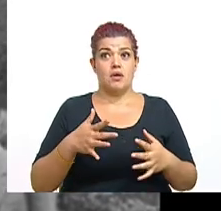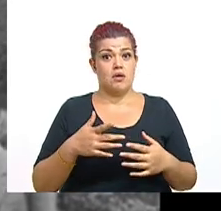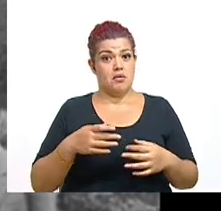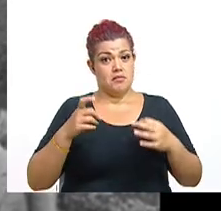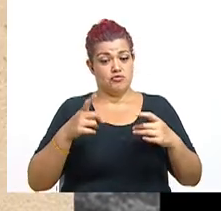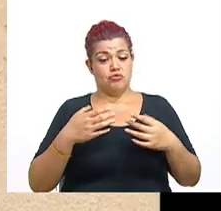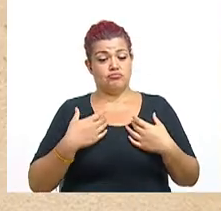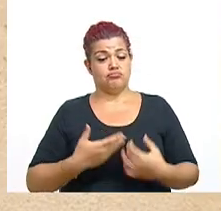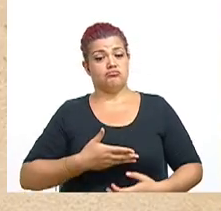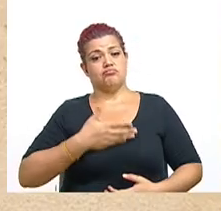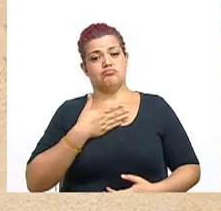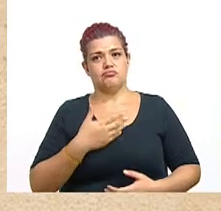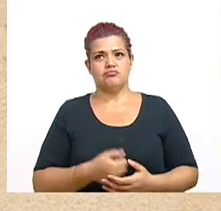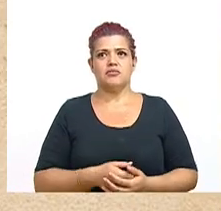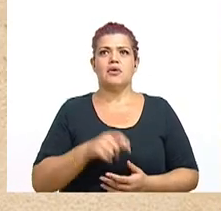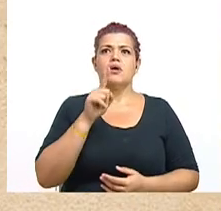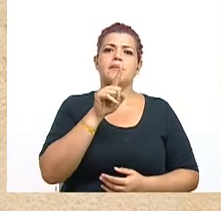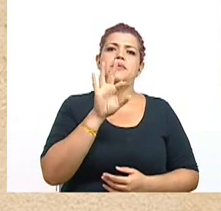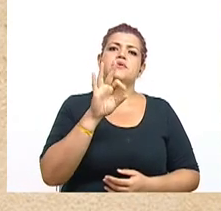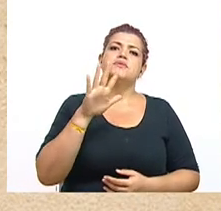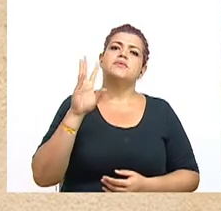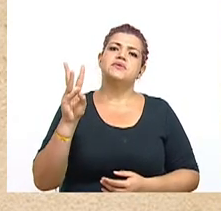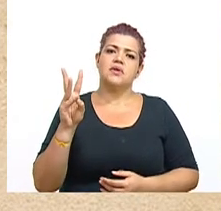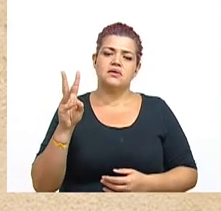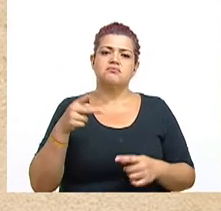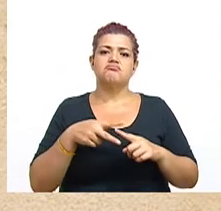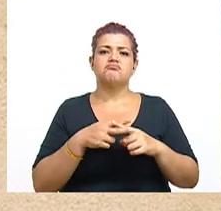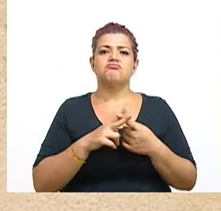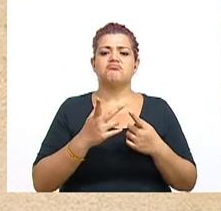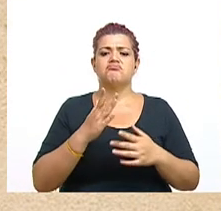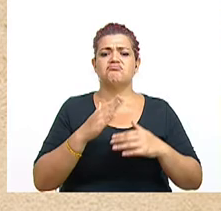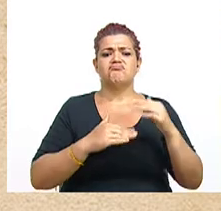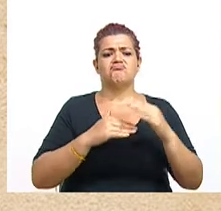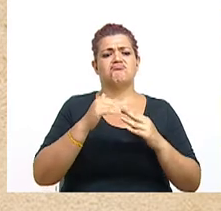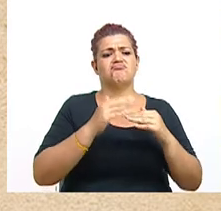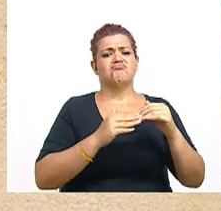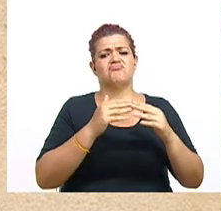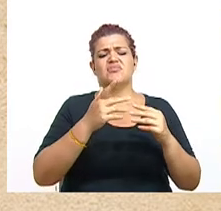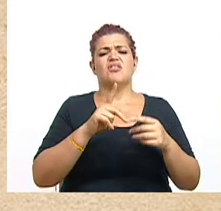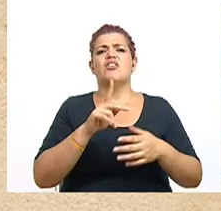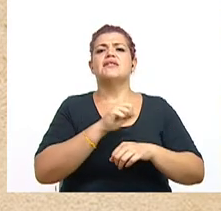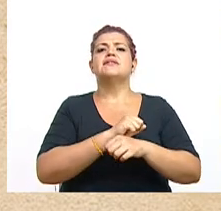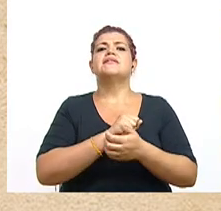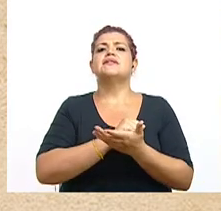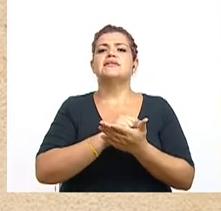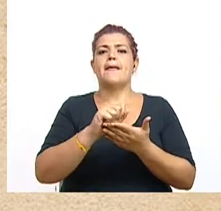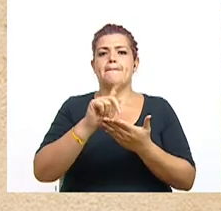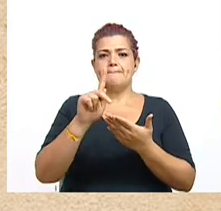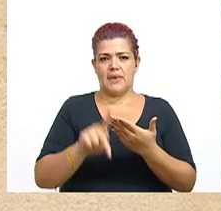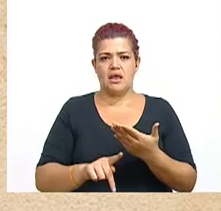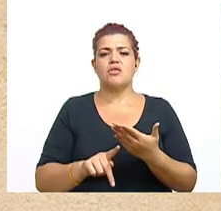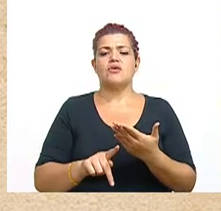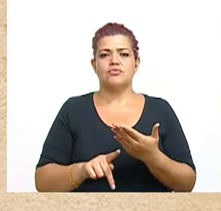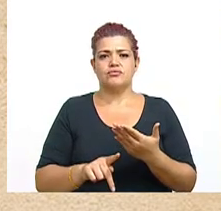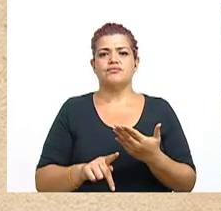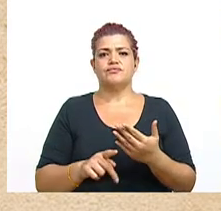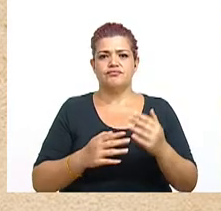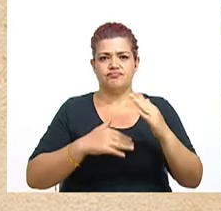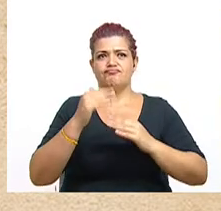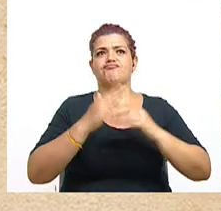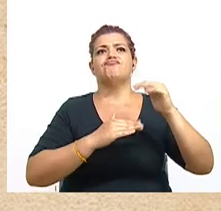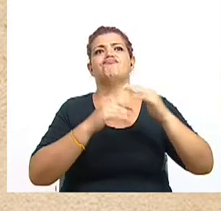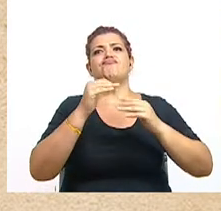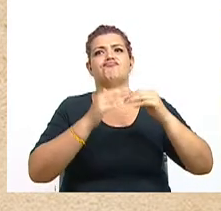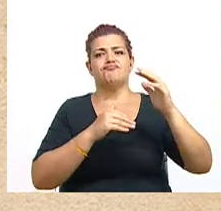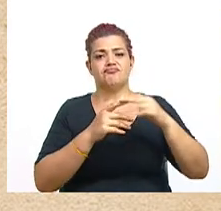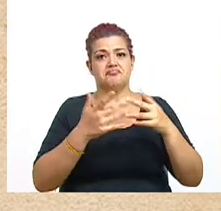elegantes, ¿sá? En el 56 se comienza la construcción del campus en San Pedro de Montes de Oca. Si no